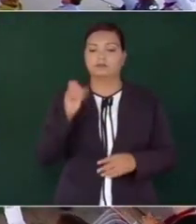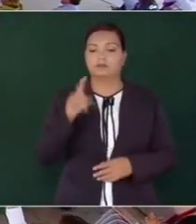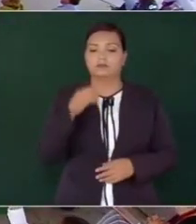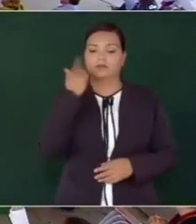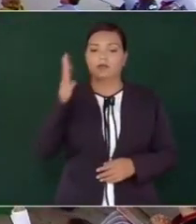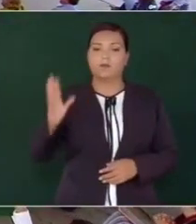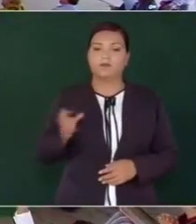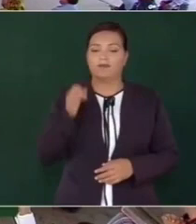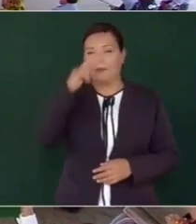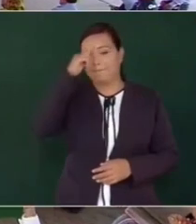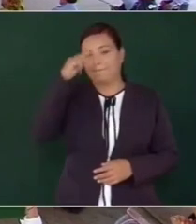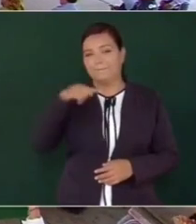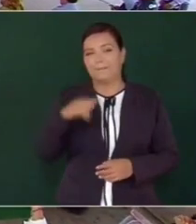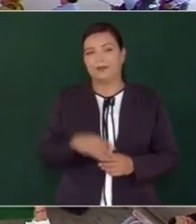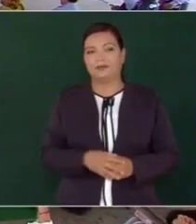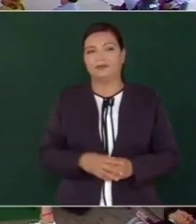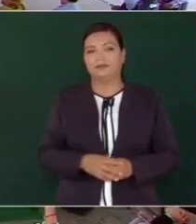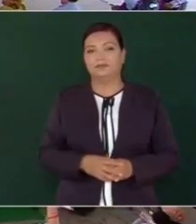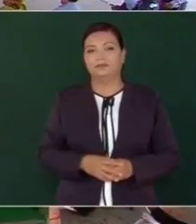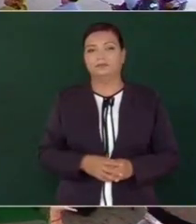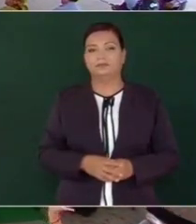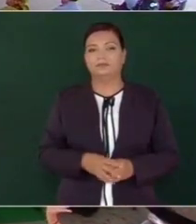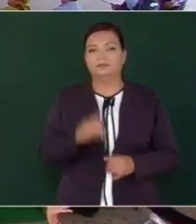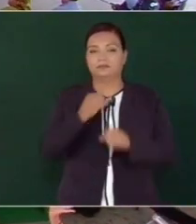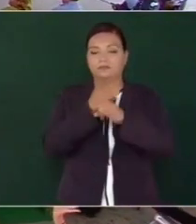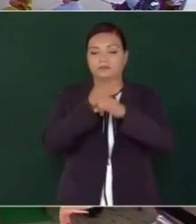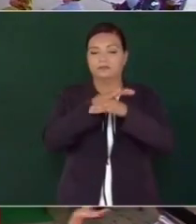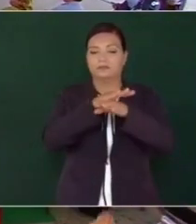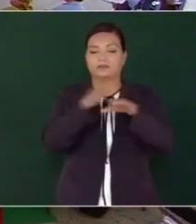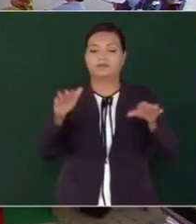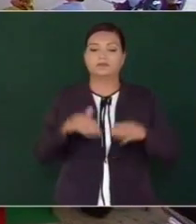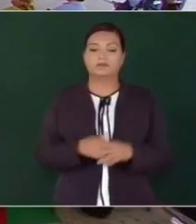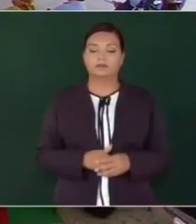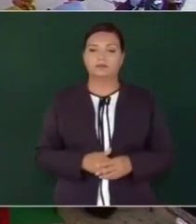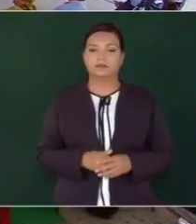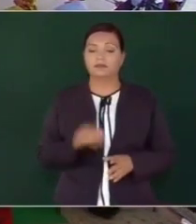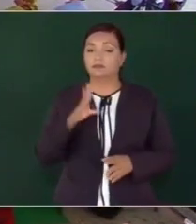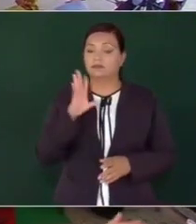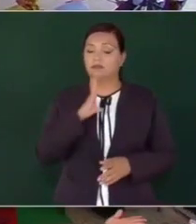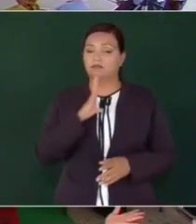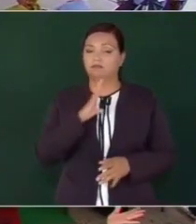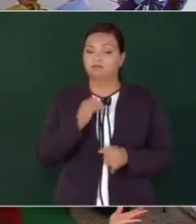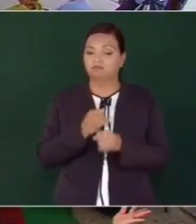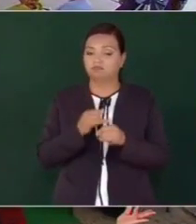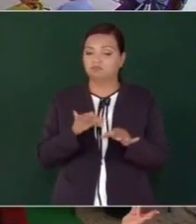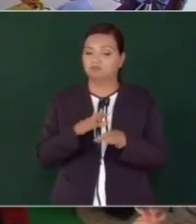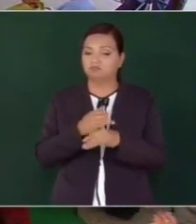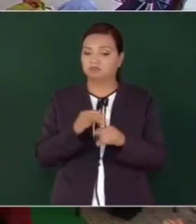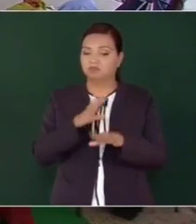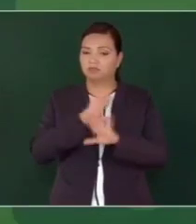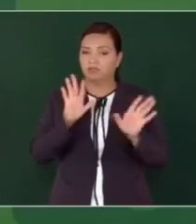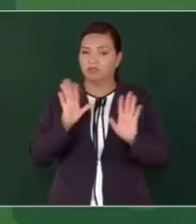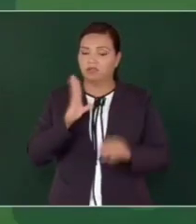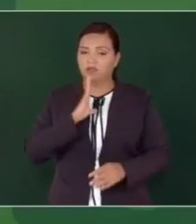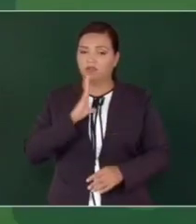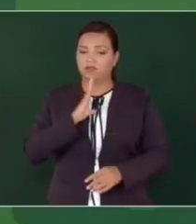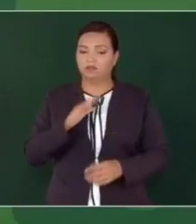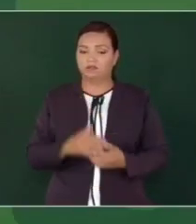aprovecho para informar que ya que se